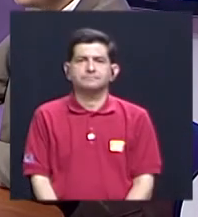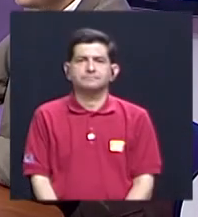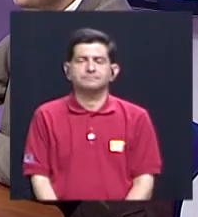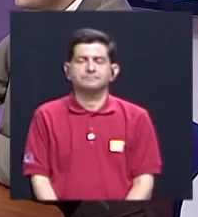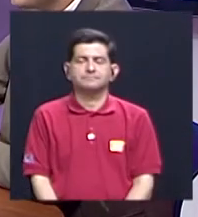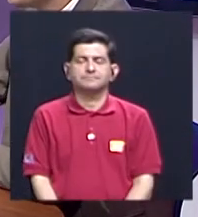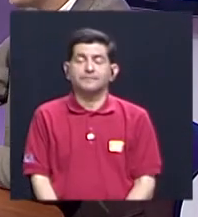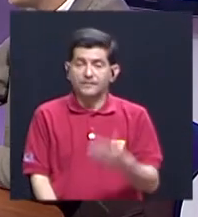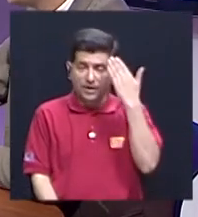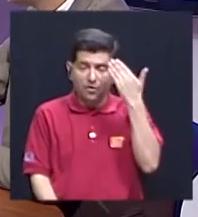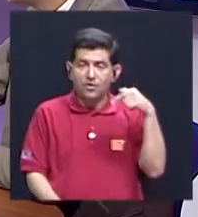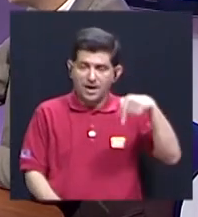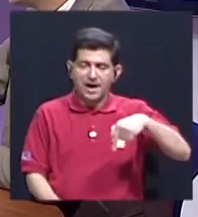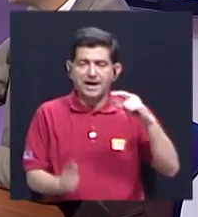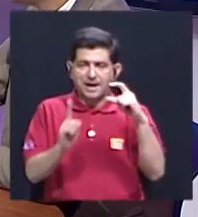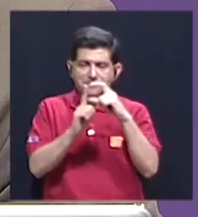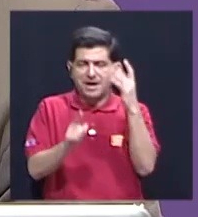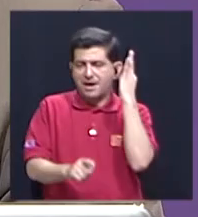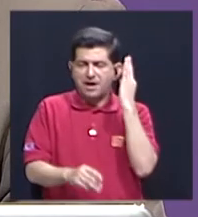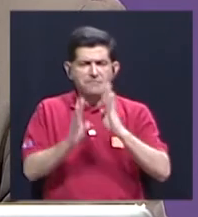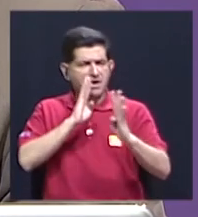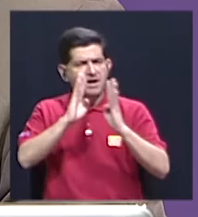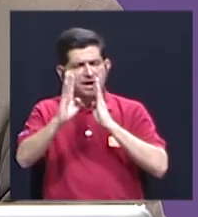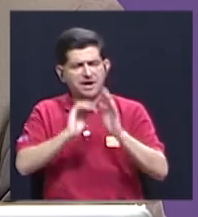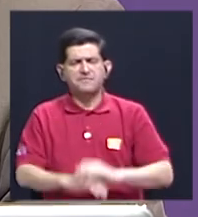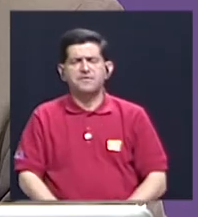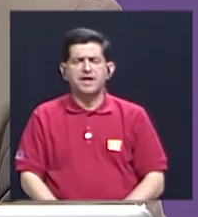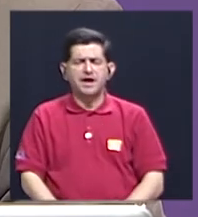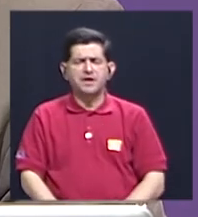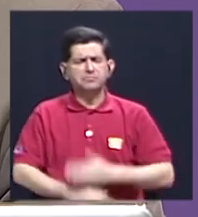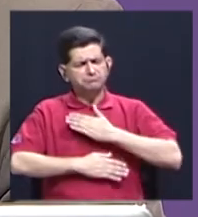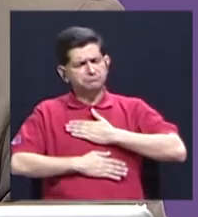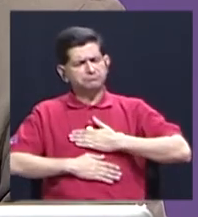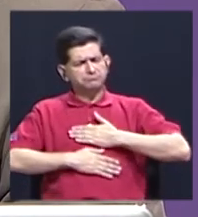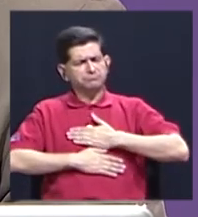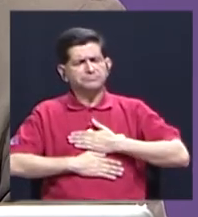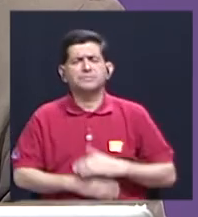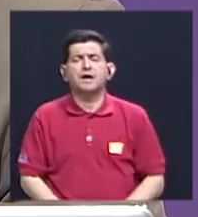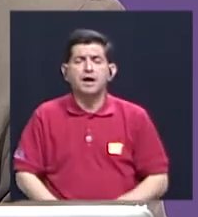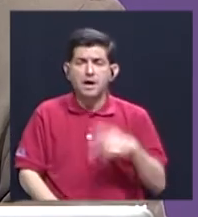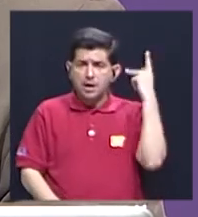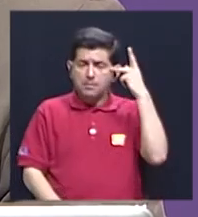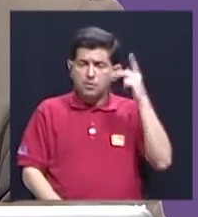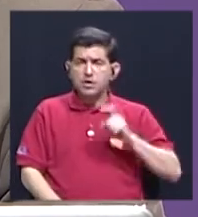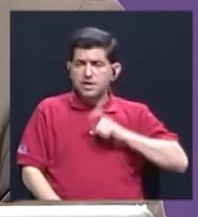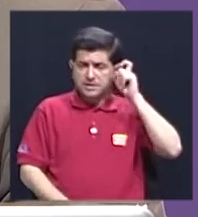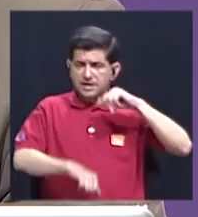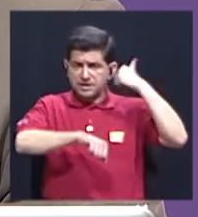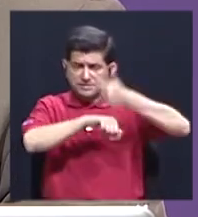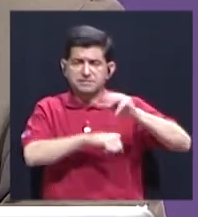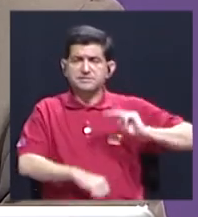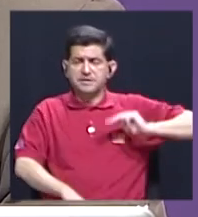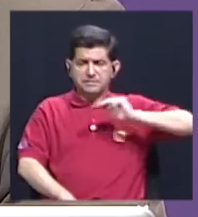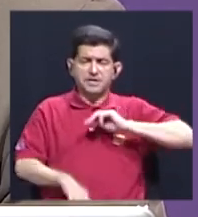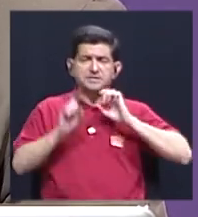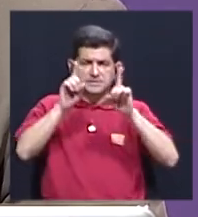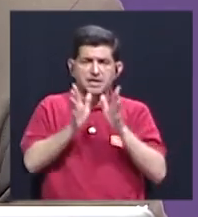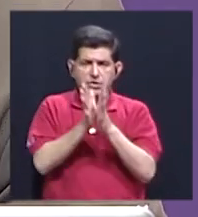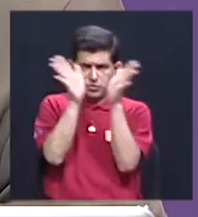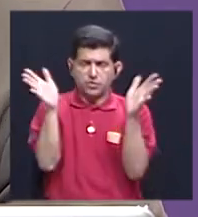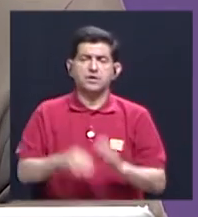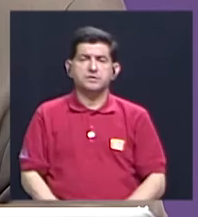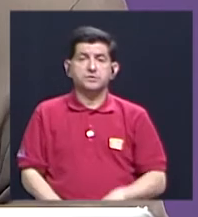Hola, estamos en Palabra de Mujer, en una conversación muy gratificante sobre las políticas de género implementadas en el Ministerio de Educación Pública.